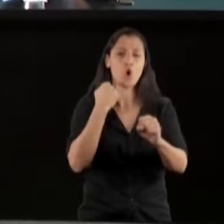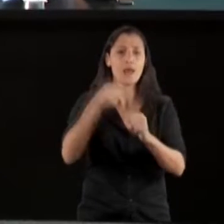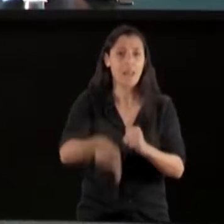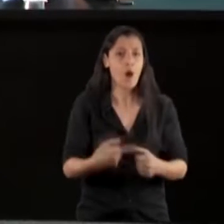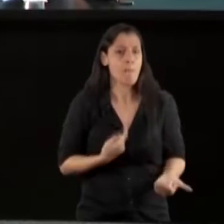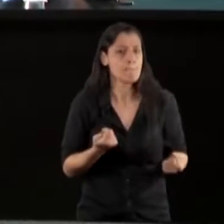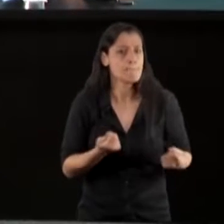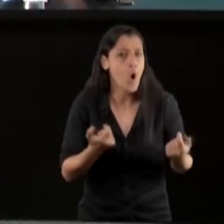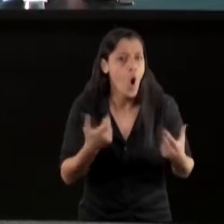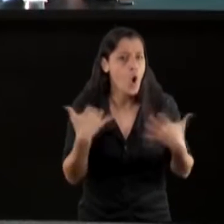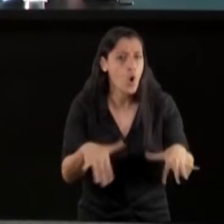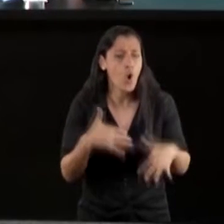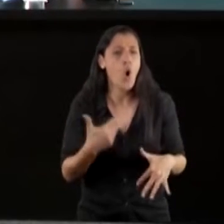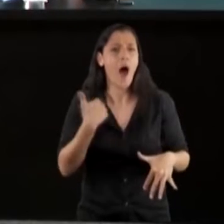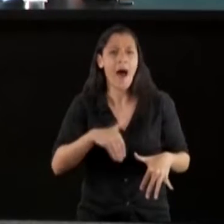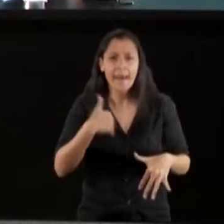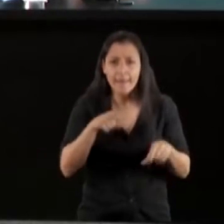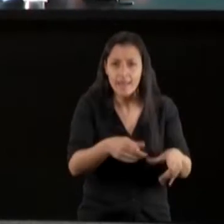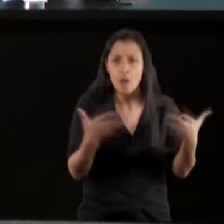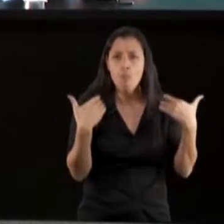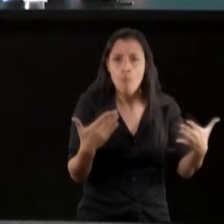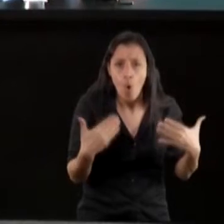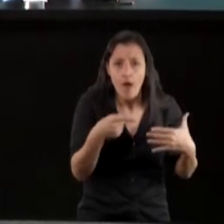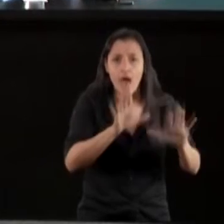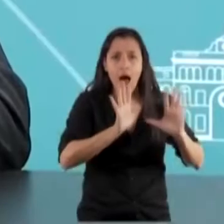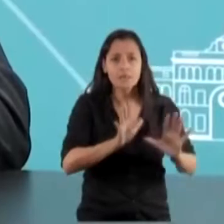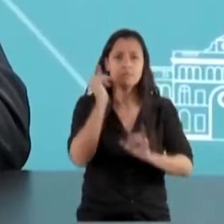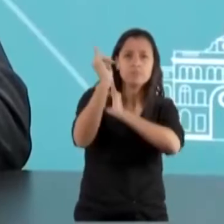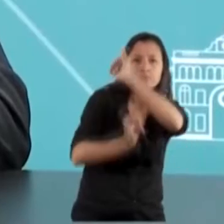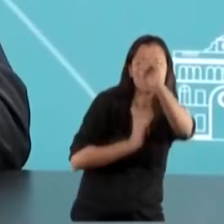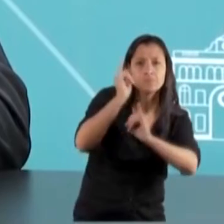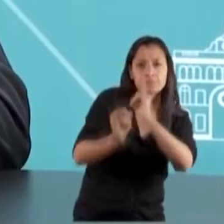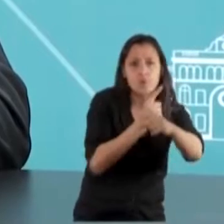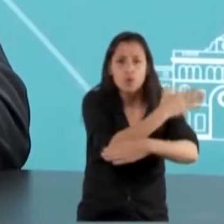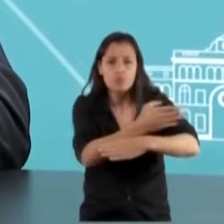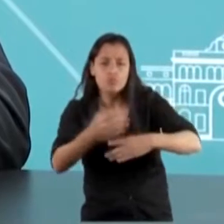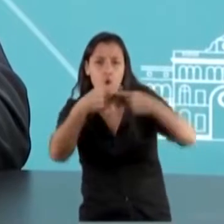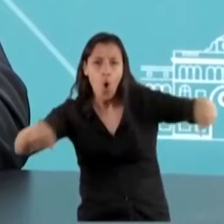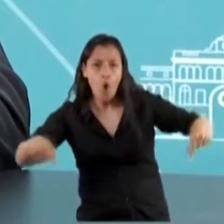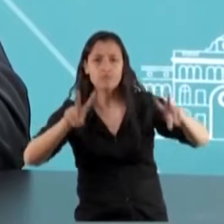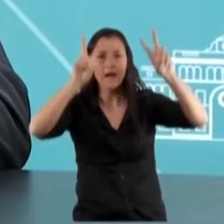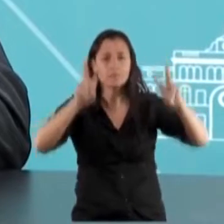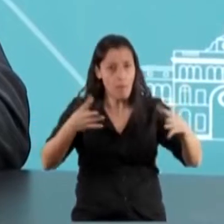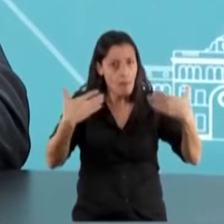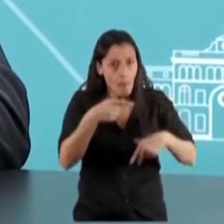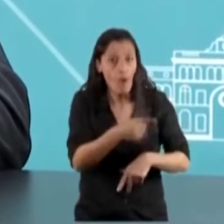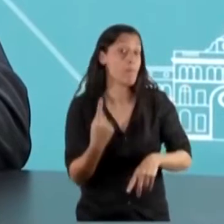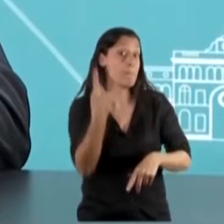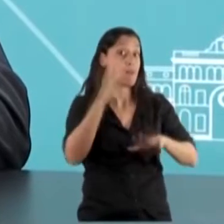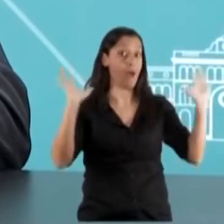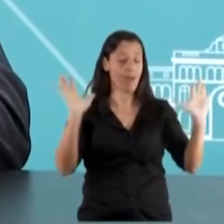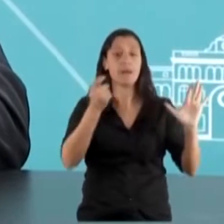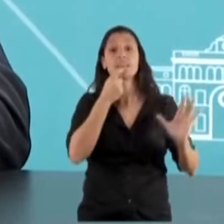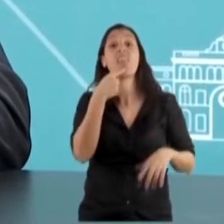ha tenido la posibilidad a ese nivel de plantear la necesidad de que si hay vocación